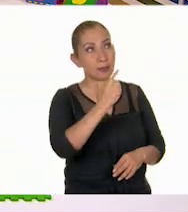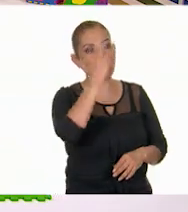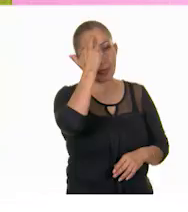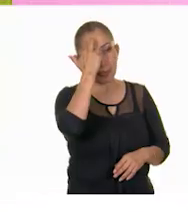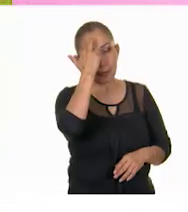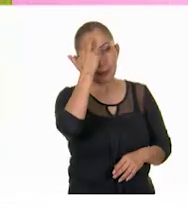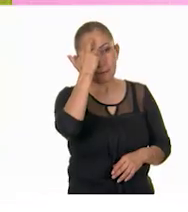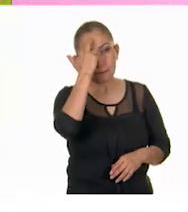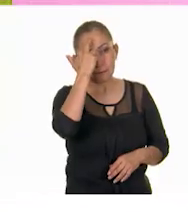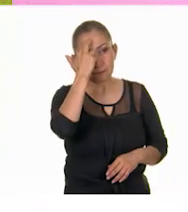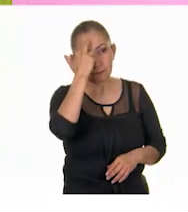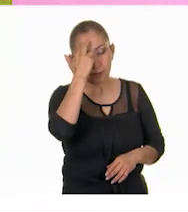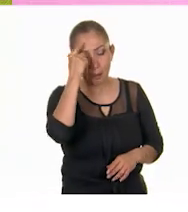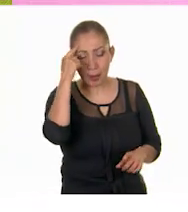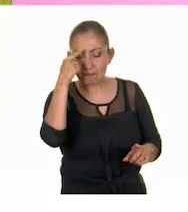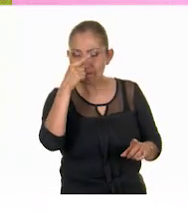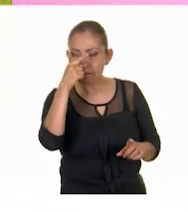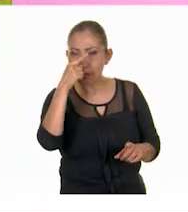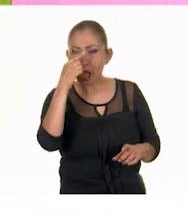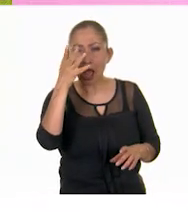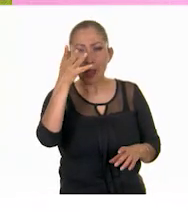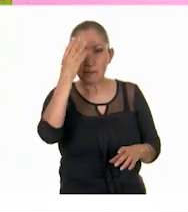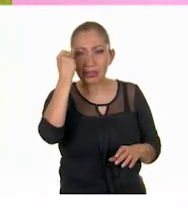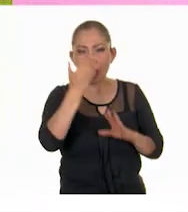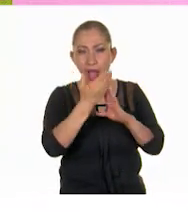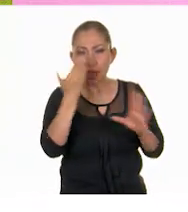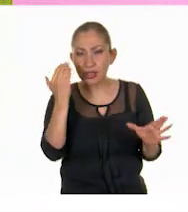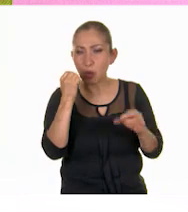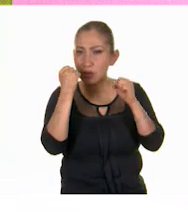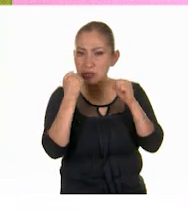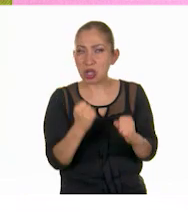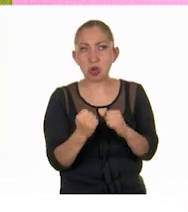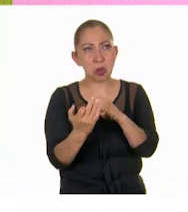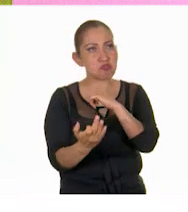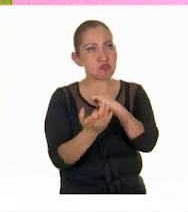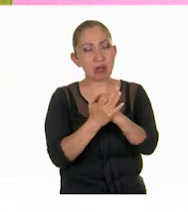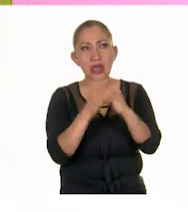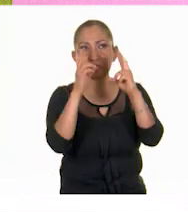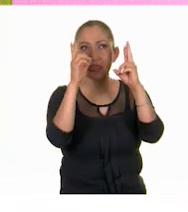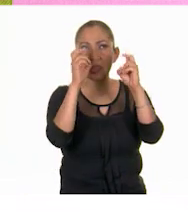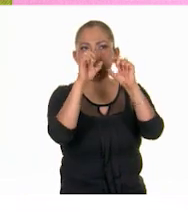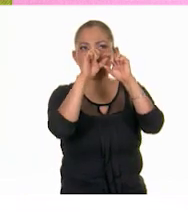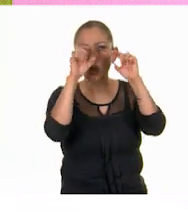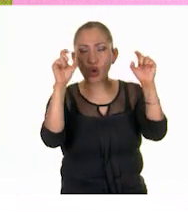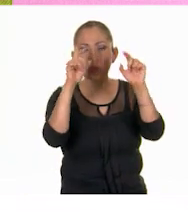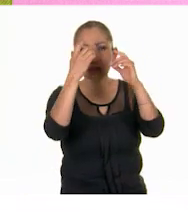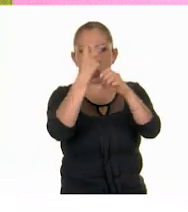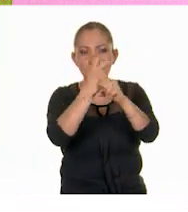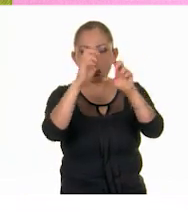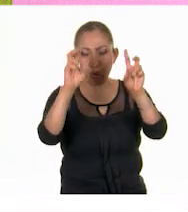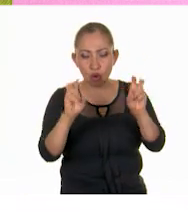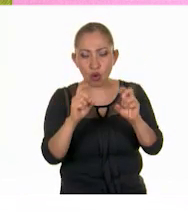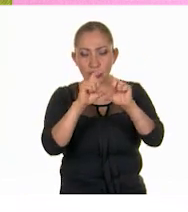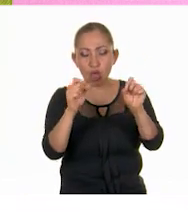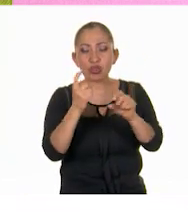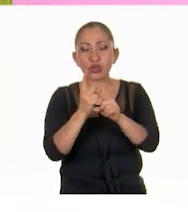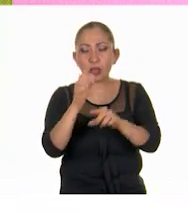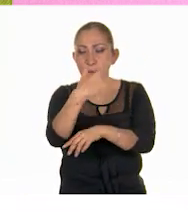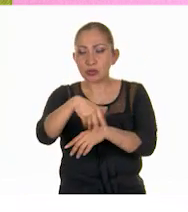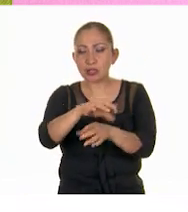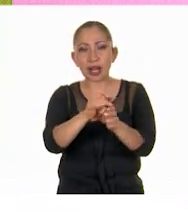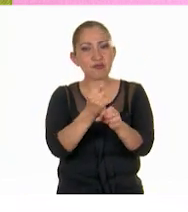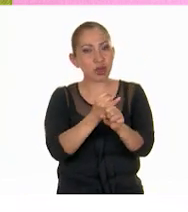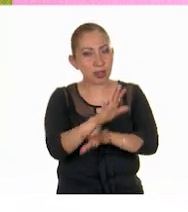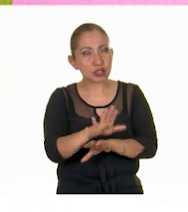y fijar muy bien los conocimientos que ya teníamos, títulos, subtítulos, dónde buscar la información,